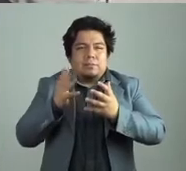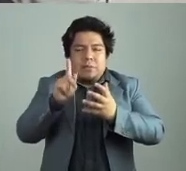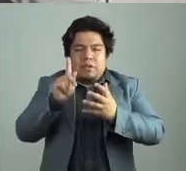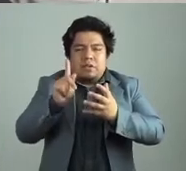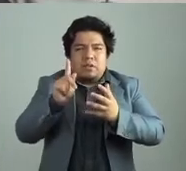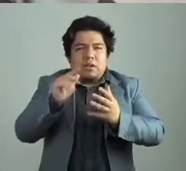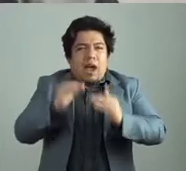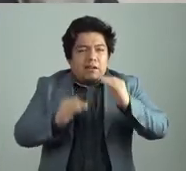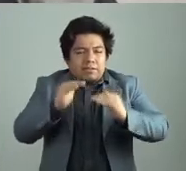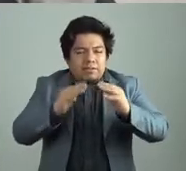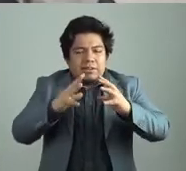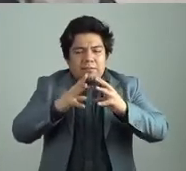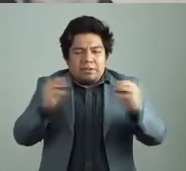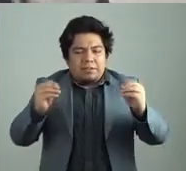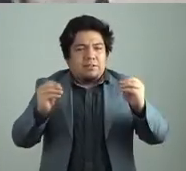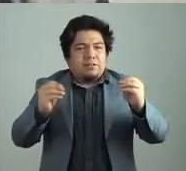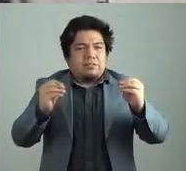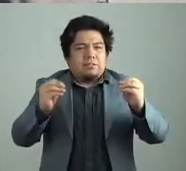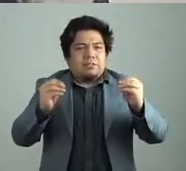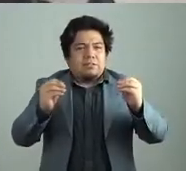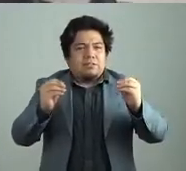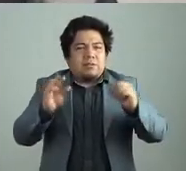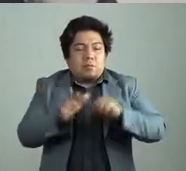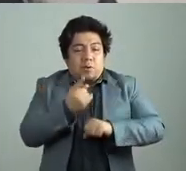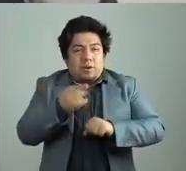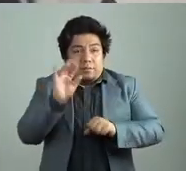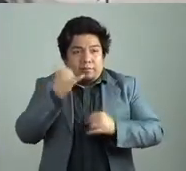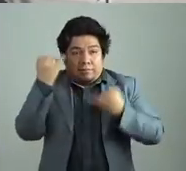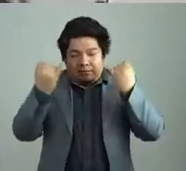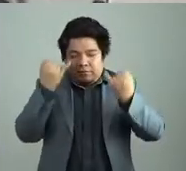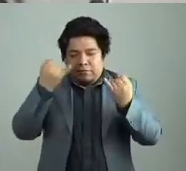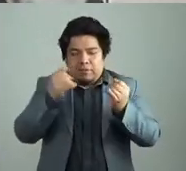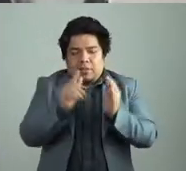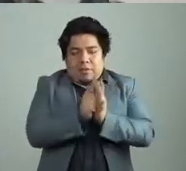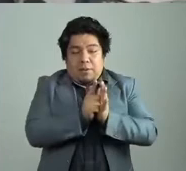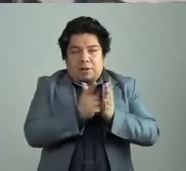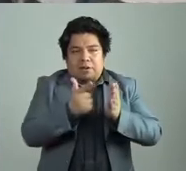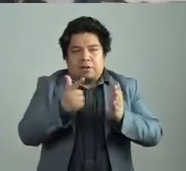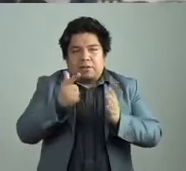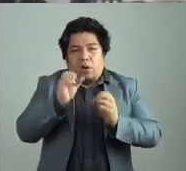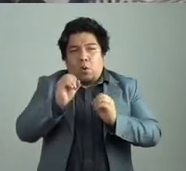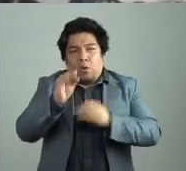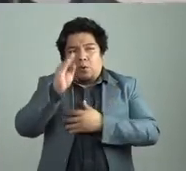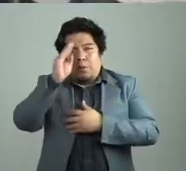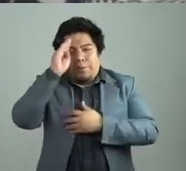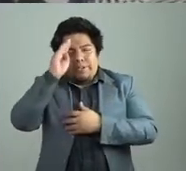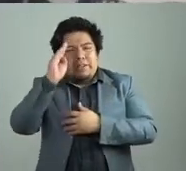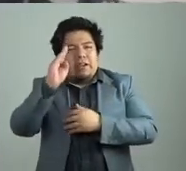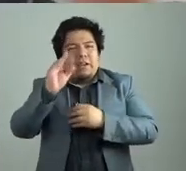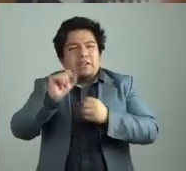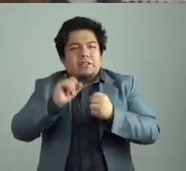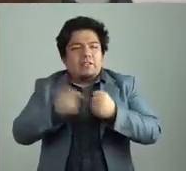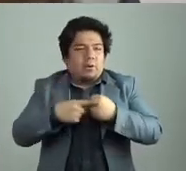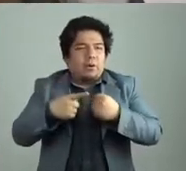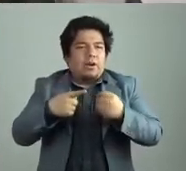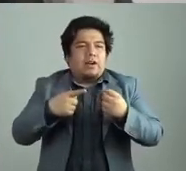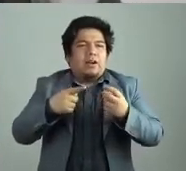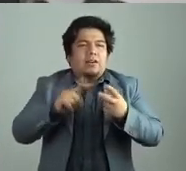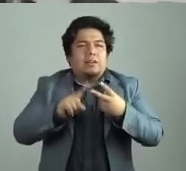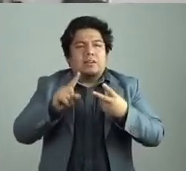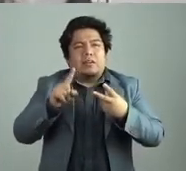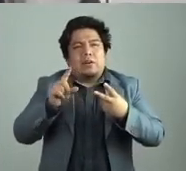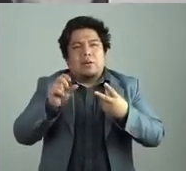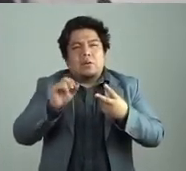Porque nada de lo objetivo, de lo real, de lo que uno puede pensar, ¿no? Premios, ediciones, una buena